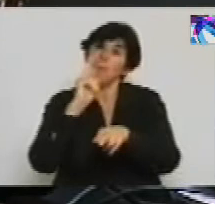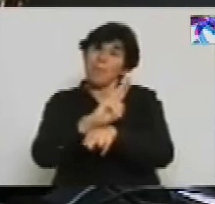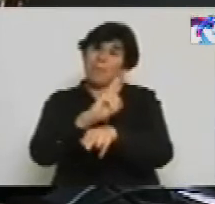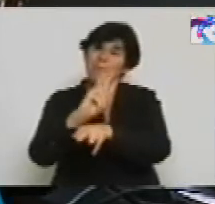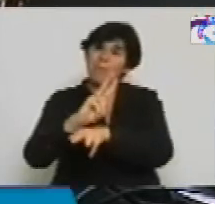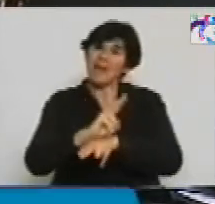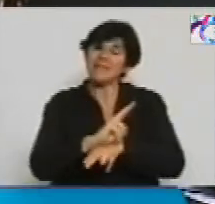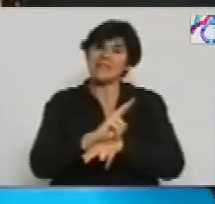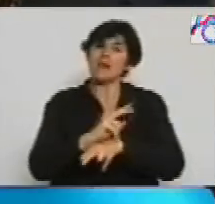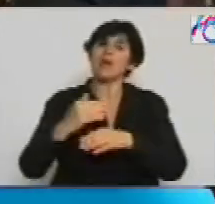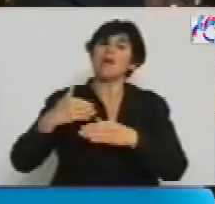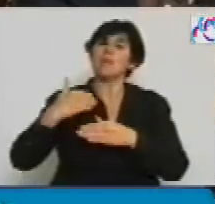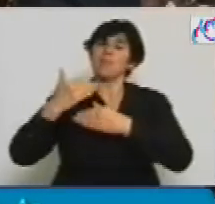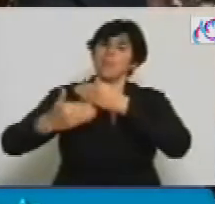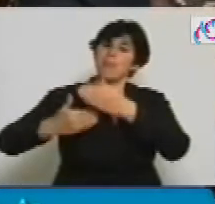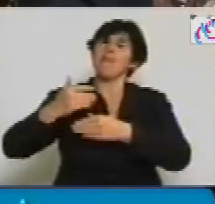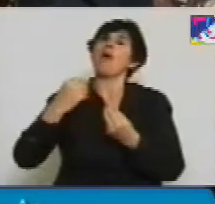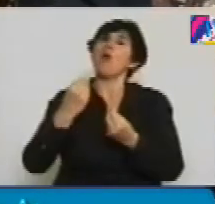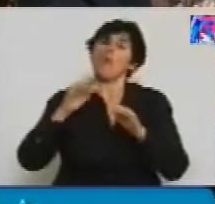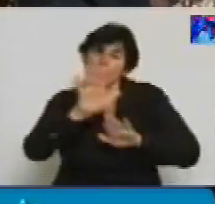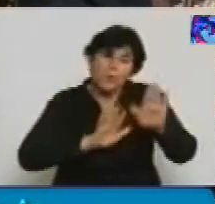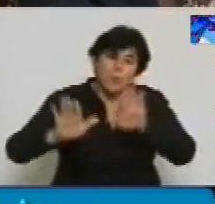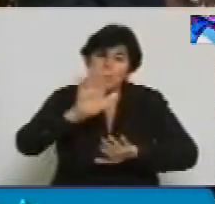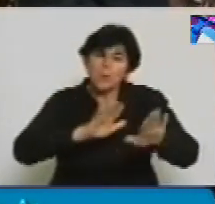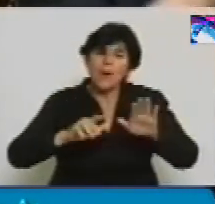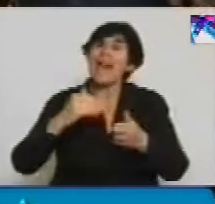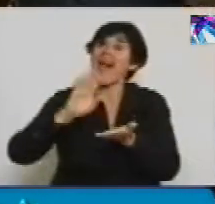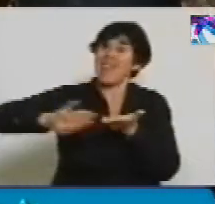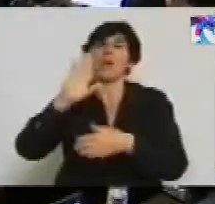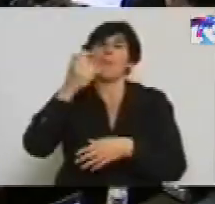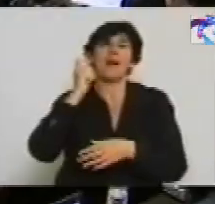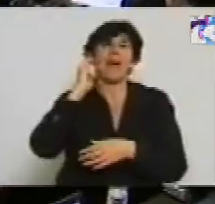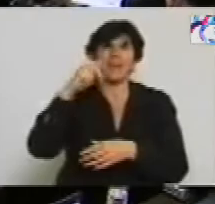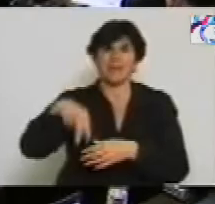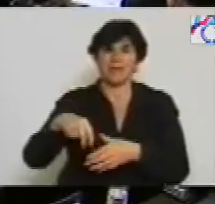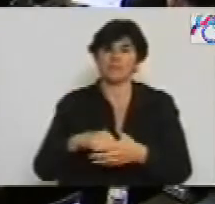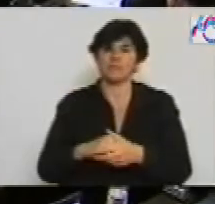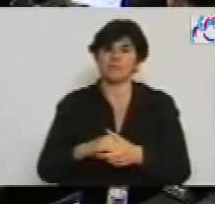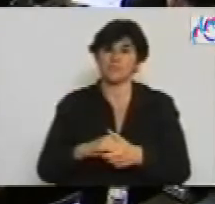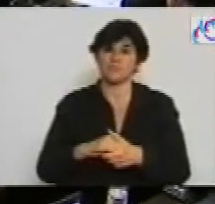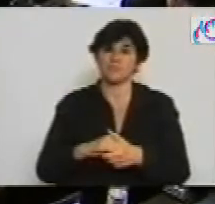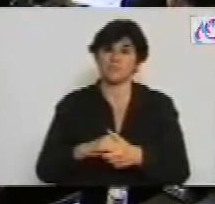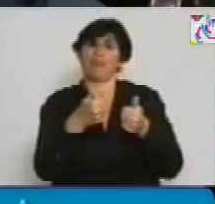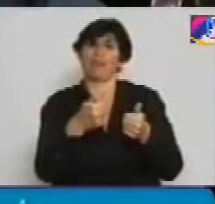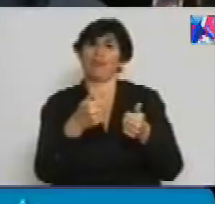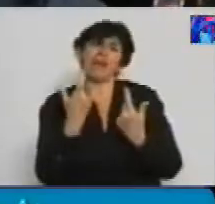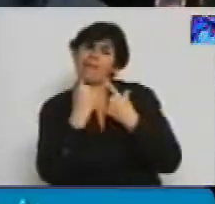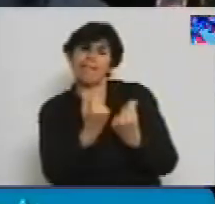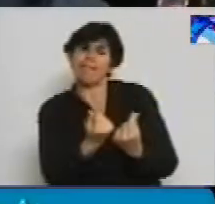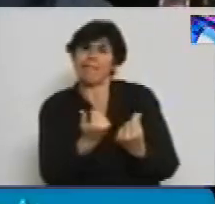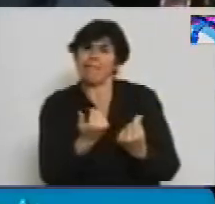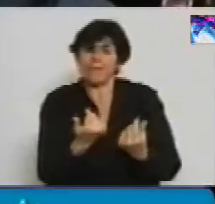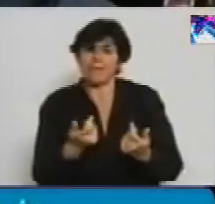el proceso de reestructuración de deuda del año 2005 y 2010. Es